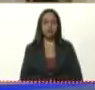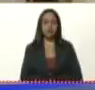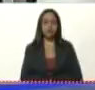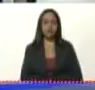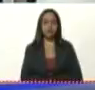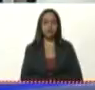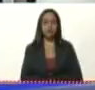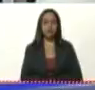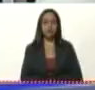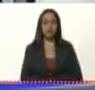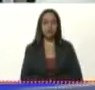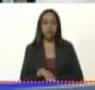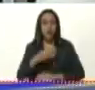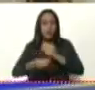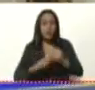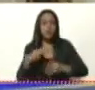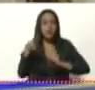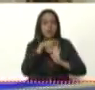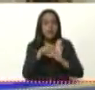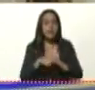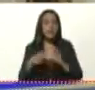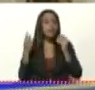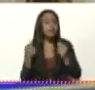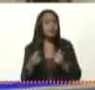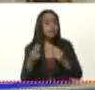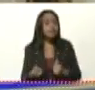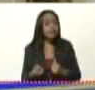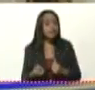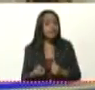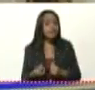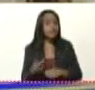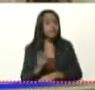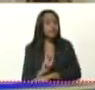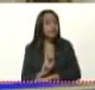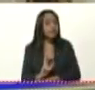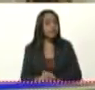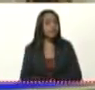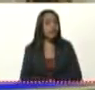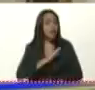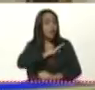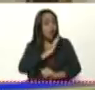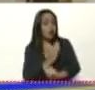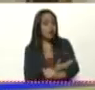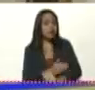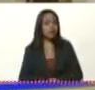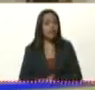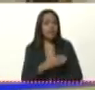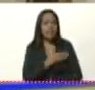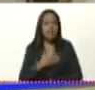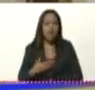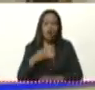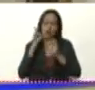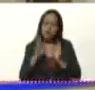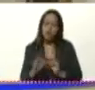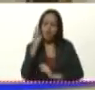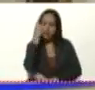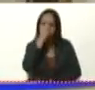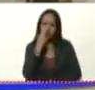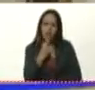Y vamos a tomar otras medidas drásticas en ese sentido. Yo quiero, con mucha seriedad,